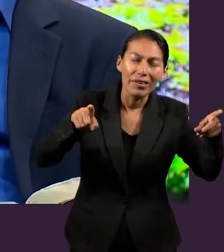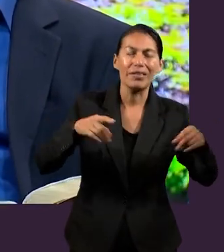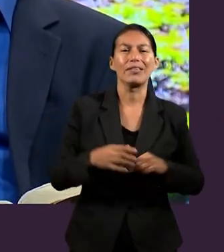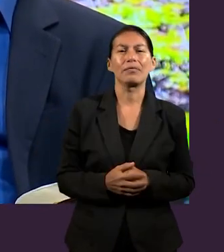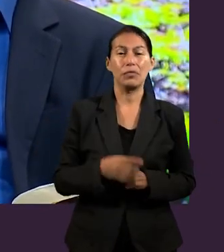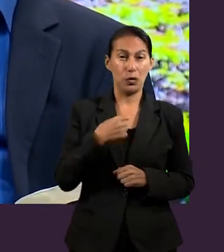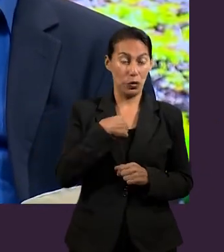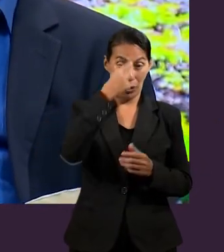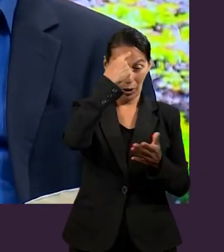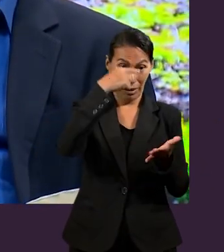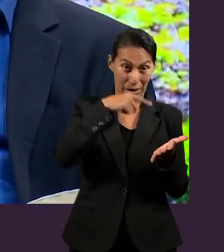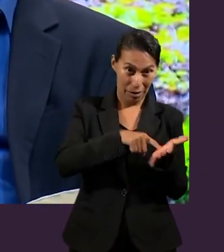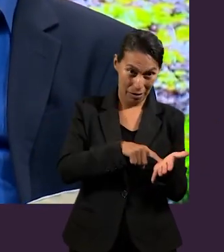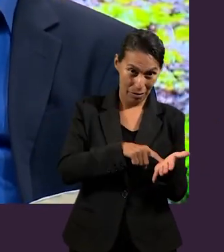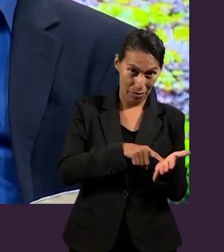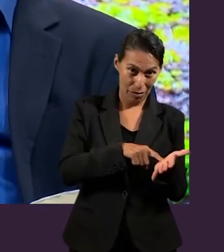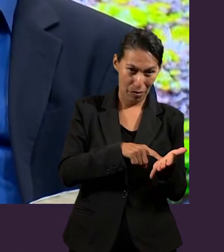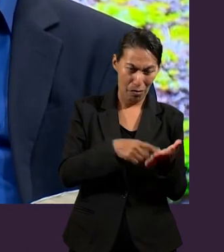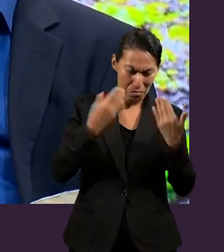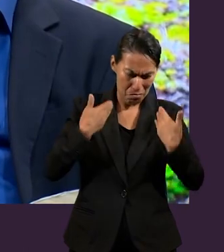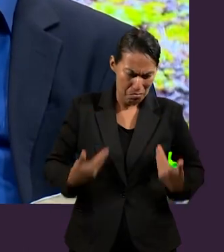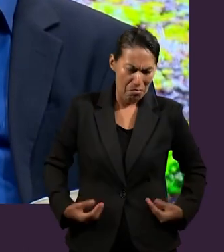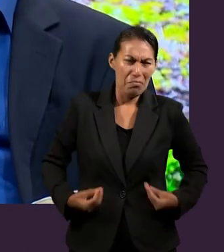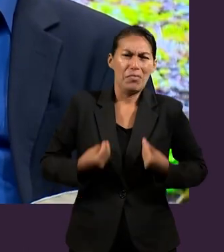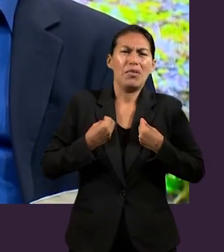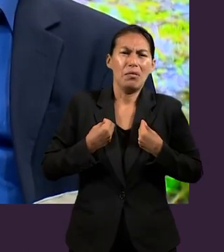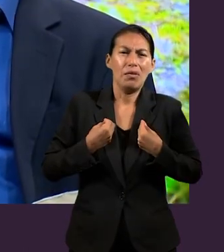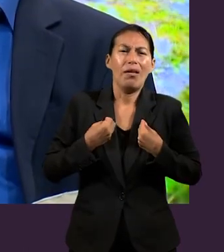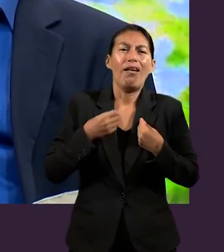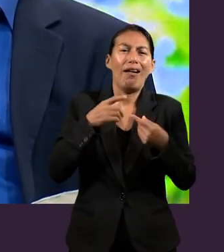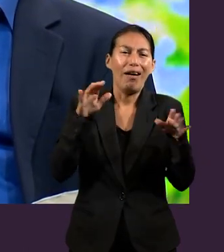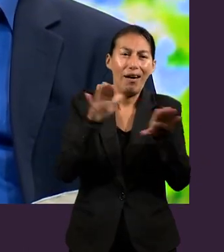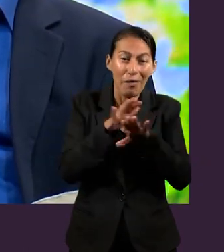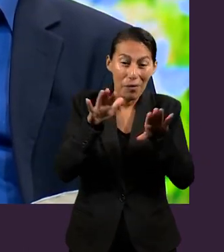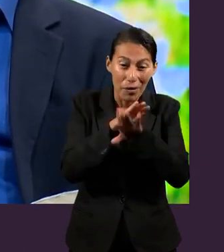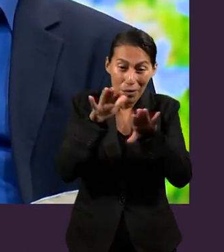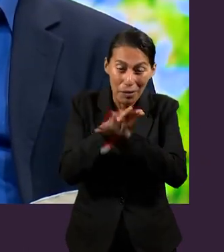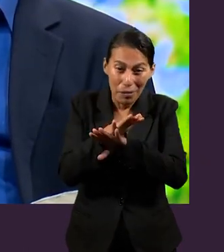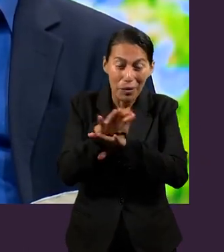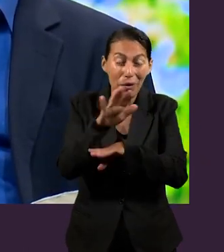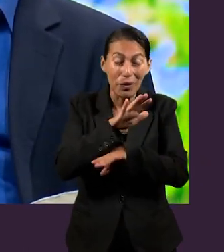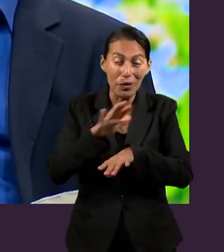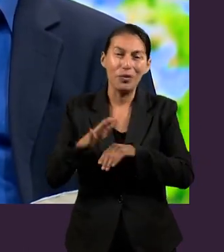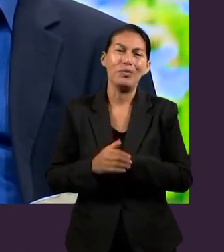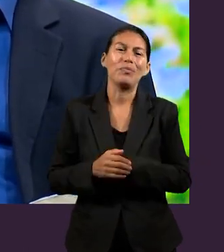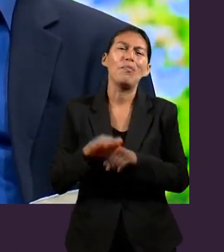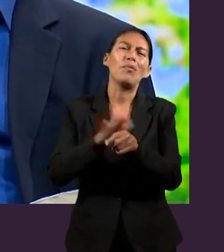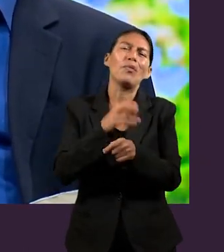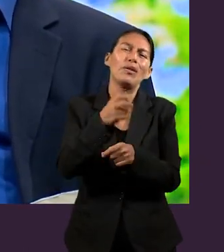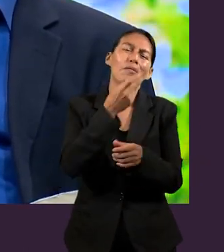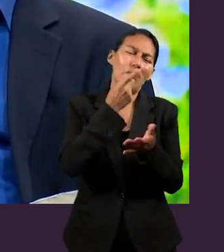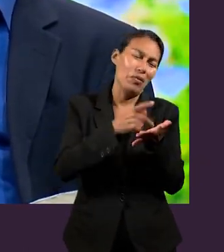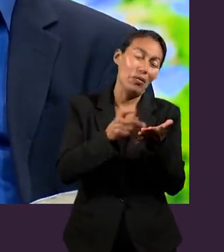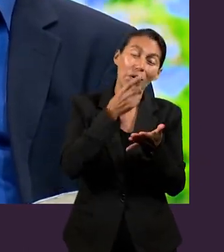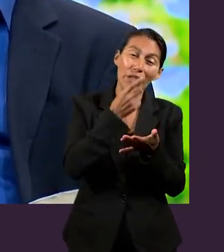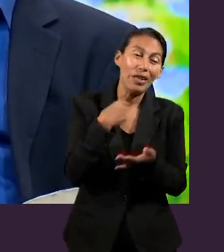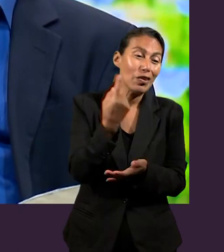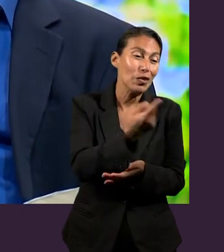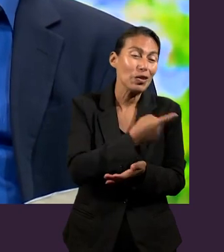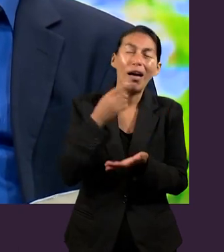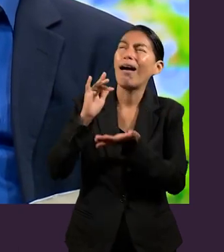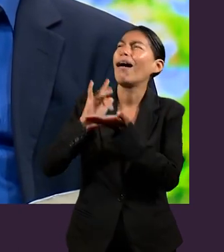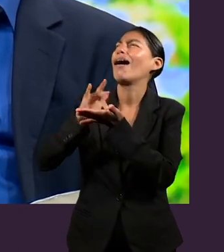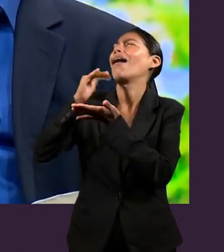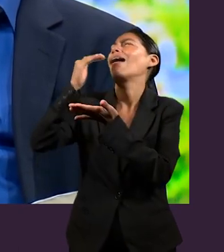Una transformación total, no solamente en lo que creo, sino también en cómo vivo. Y el apóstol nos invita